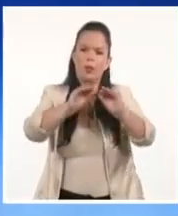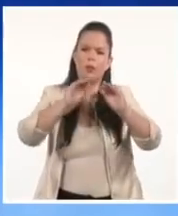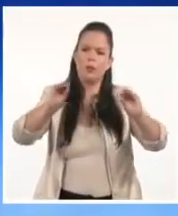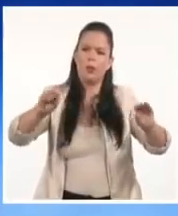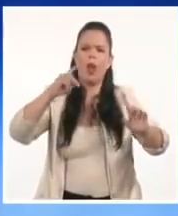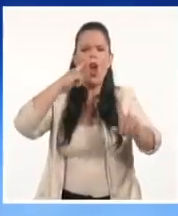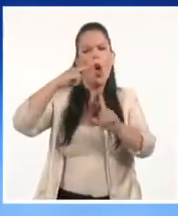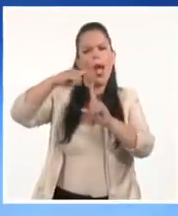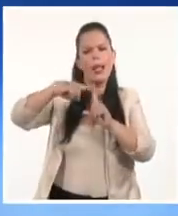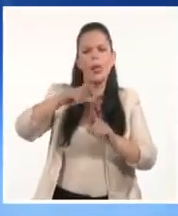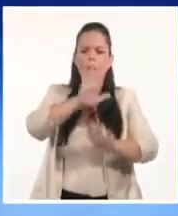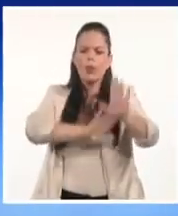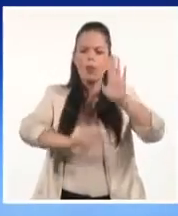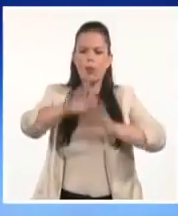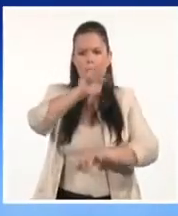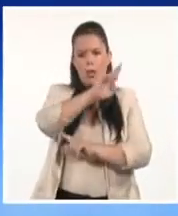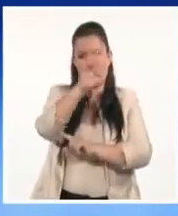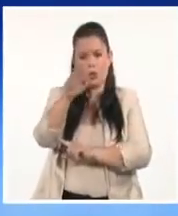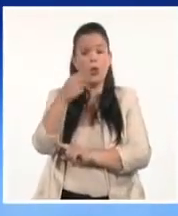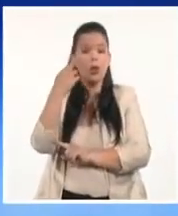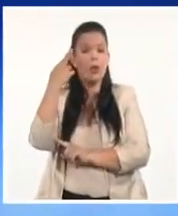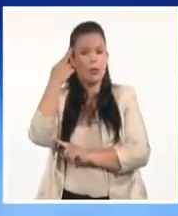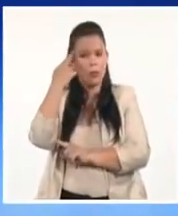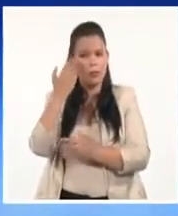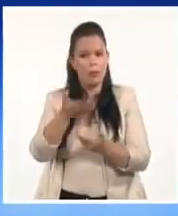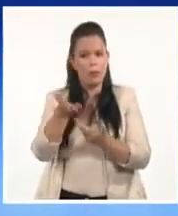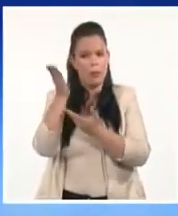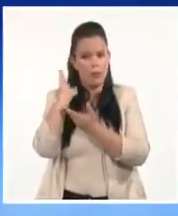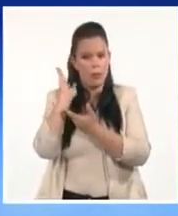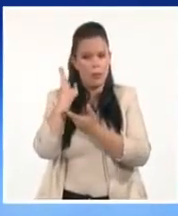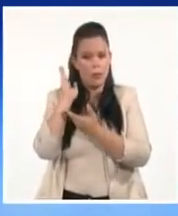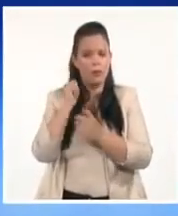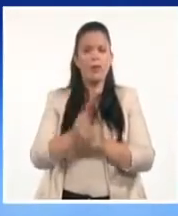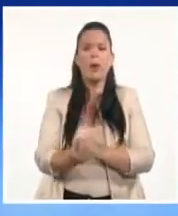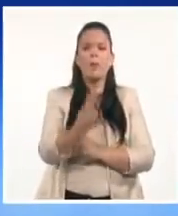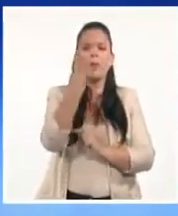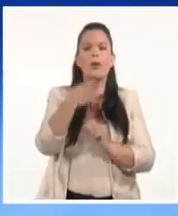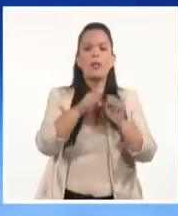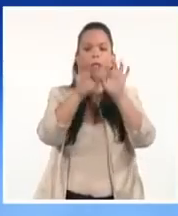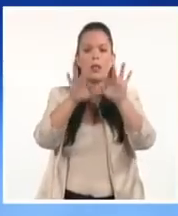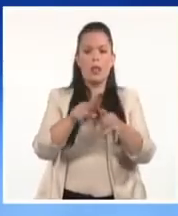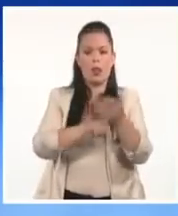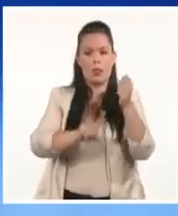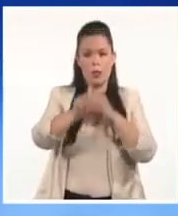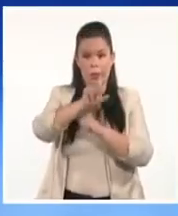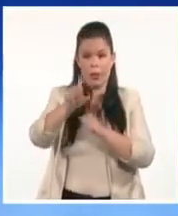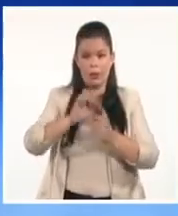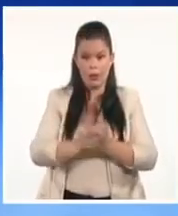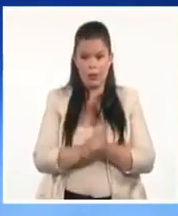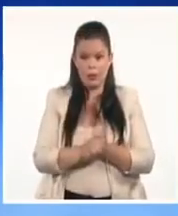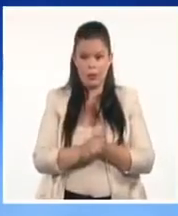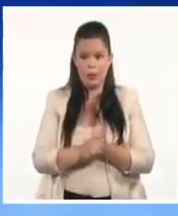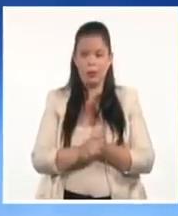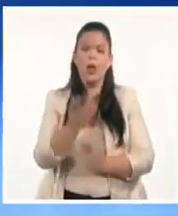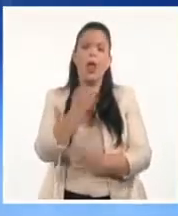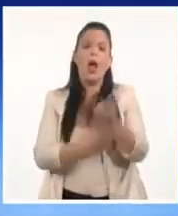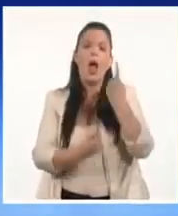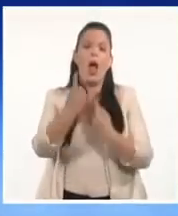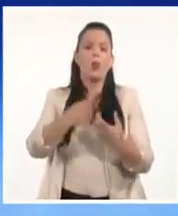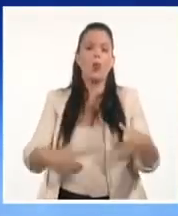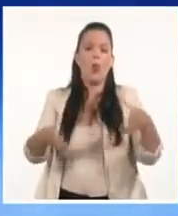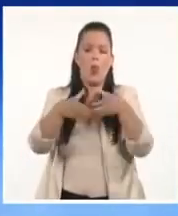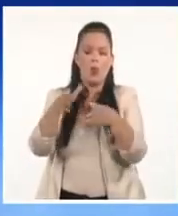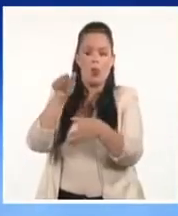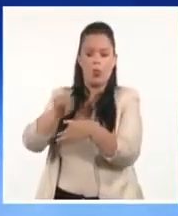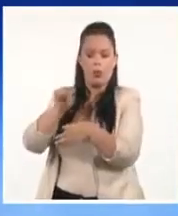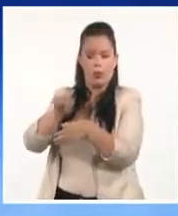que hiciera, recordemos el domingo, el primer secretario del partido. Sí, algunos quieren hacer pensar que la violencia, el